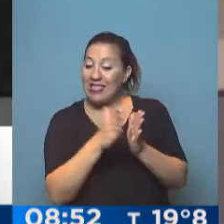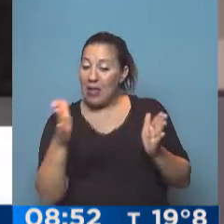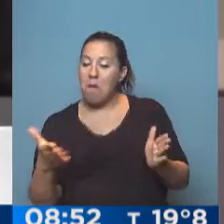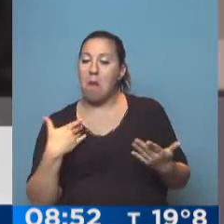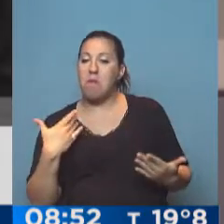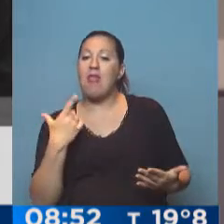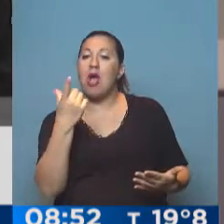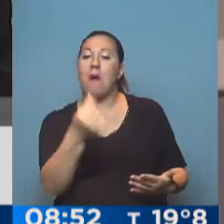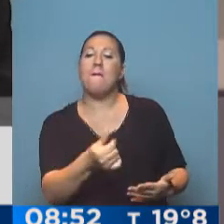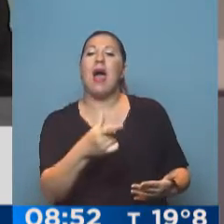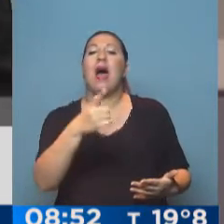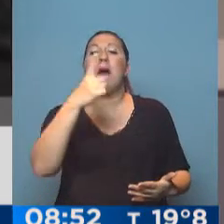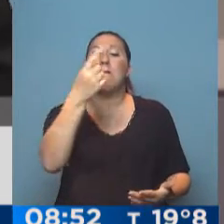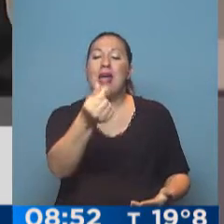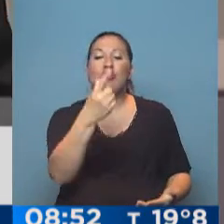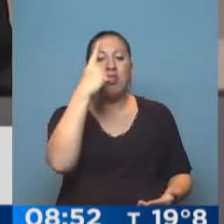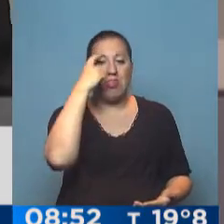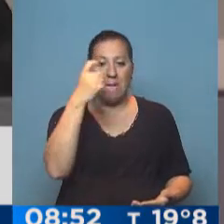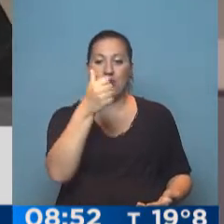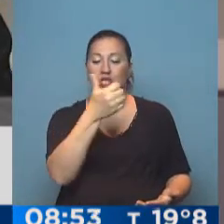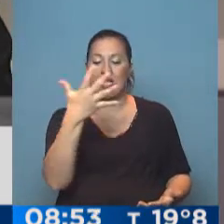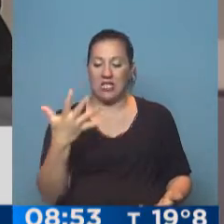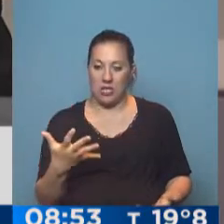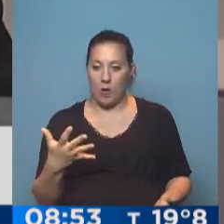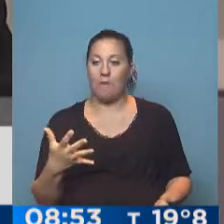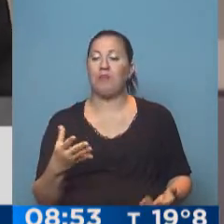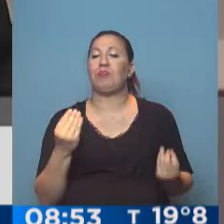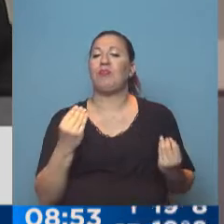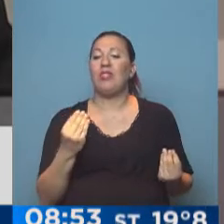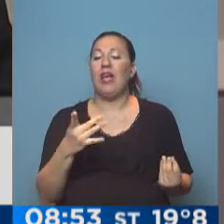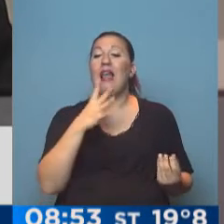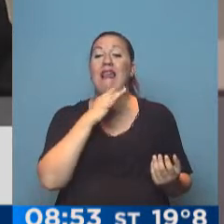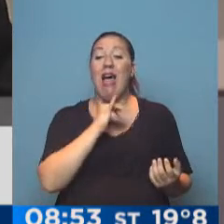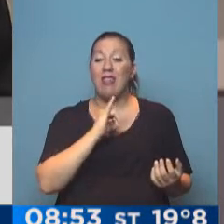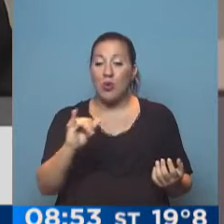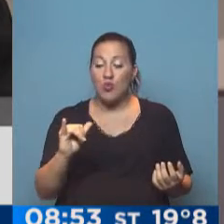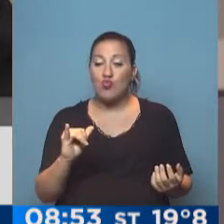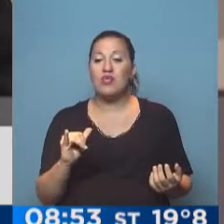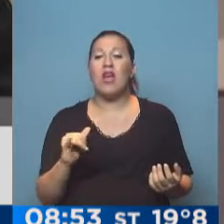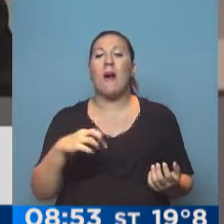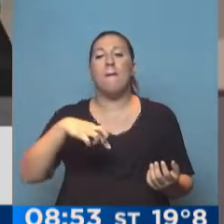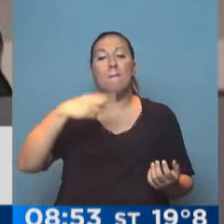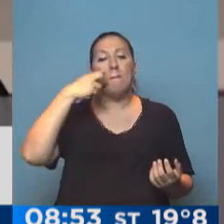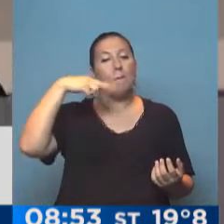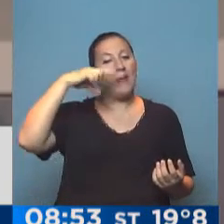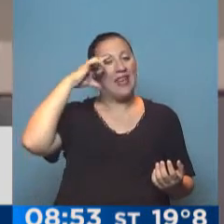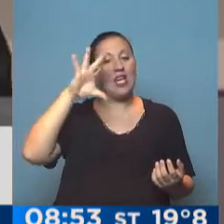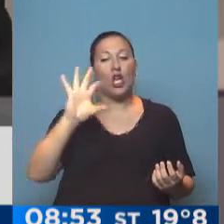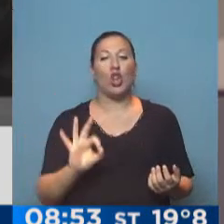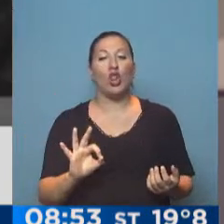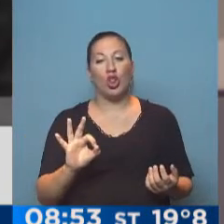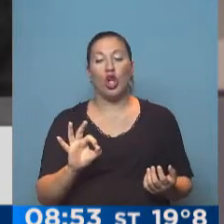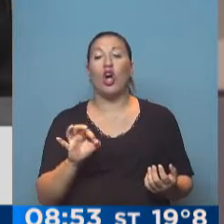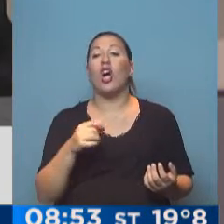a poder comprar el dólar a 10,65. La denuncia que le hacen, decía Pinedo y Negri, es que con esto está